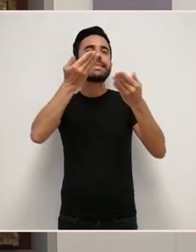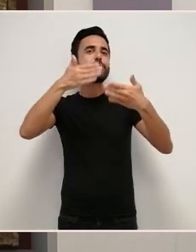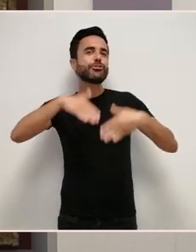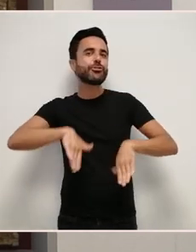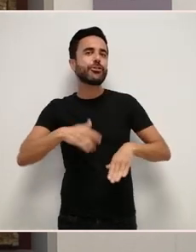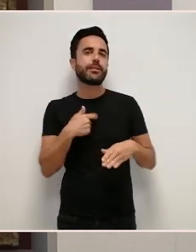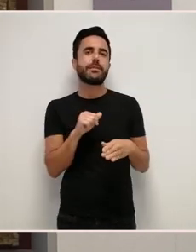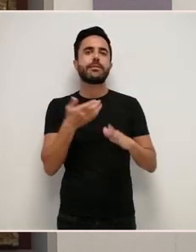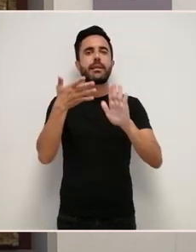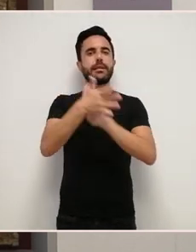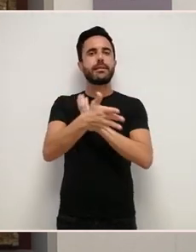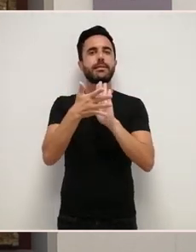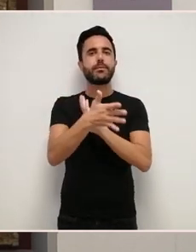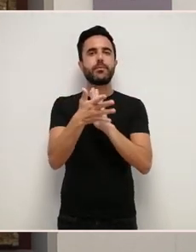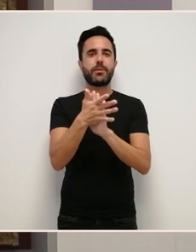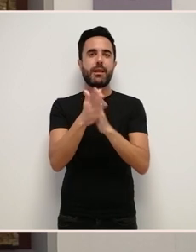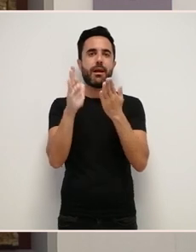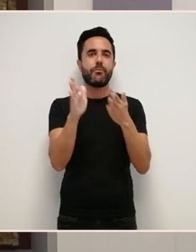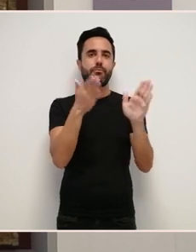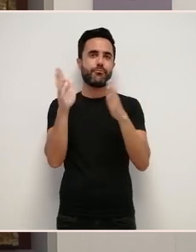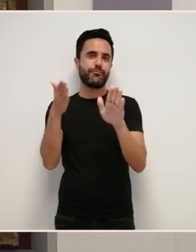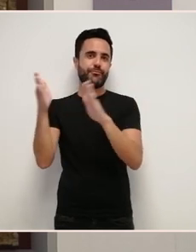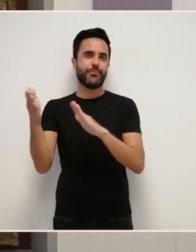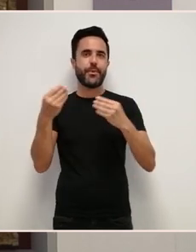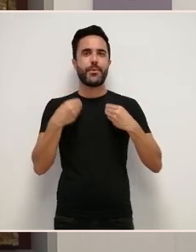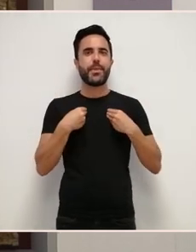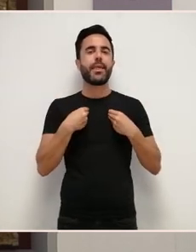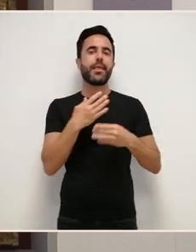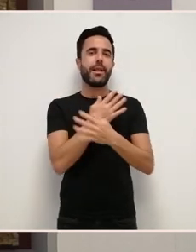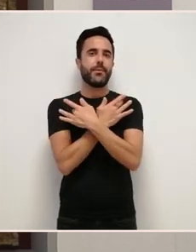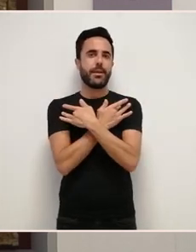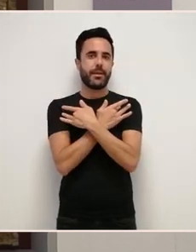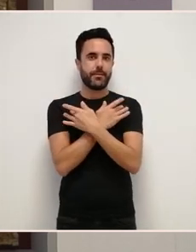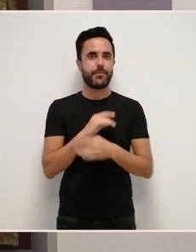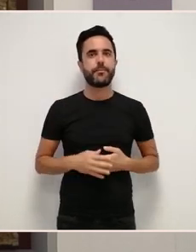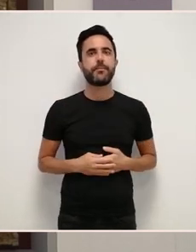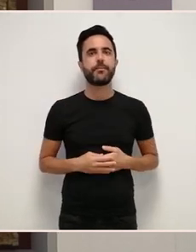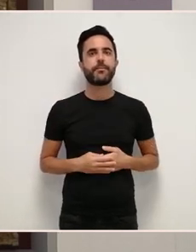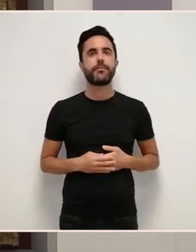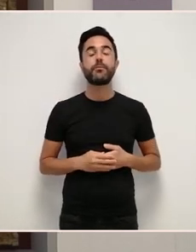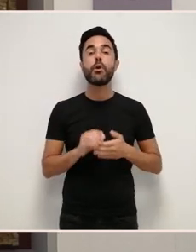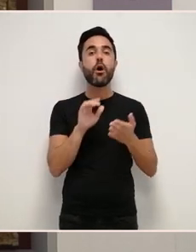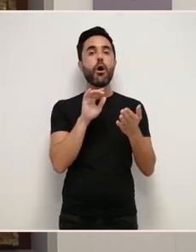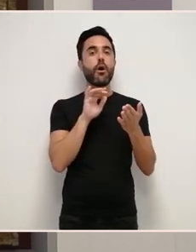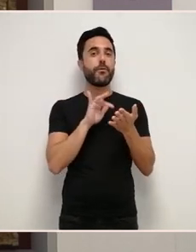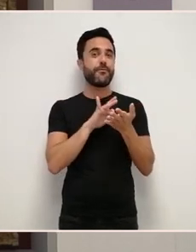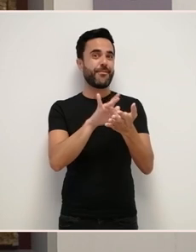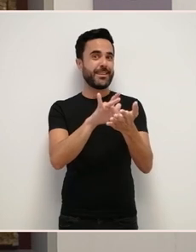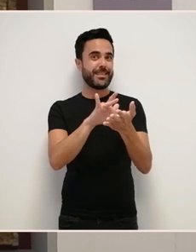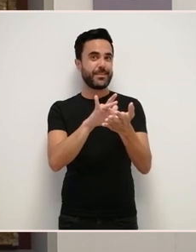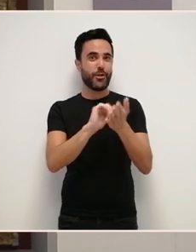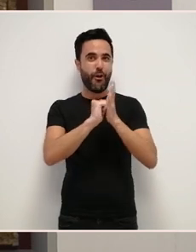nos episodios distintos da vida da Virxe María Seguindo a orde cronológica destes episodios